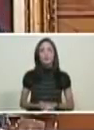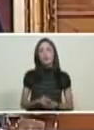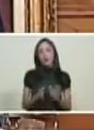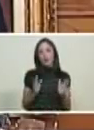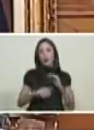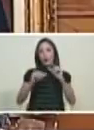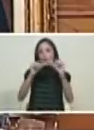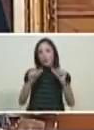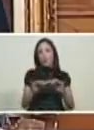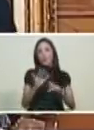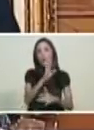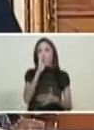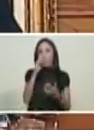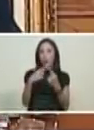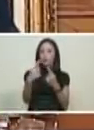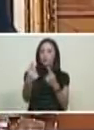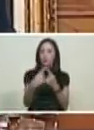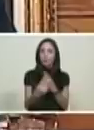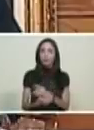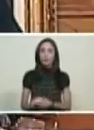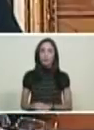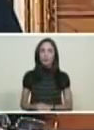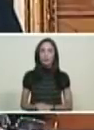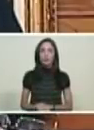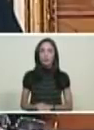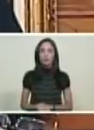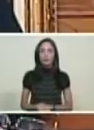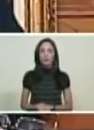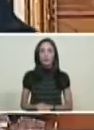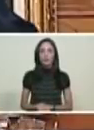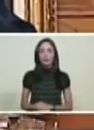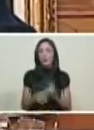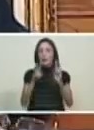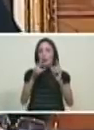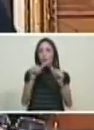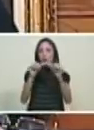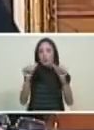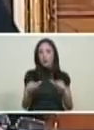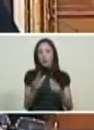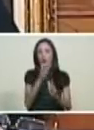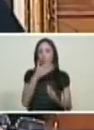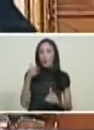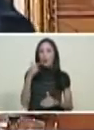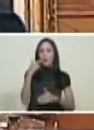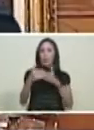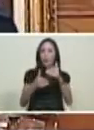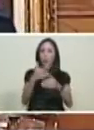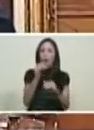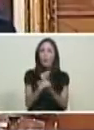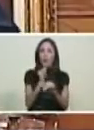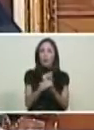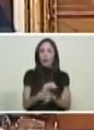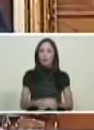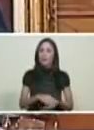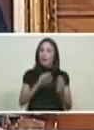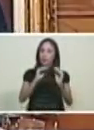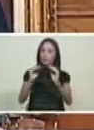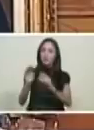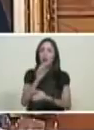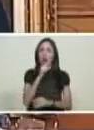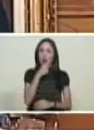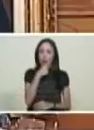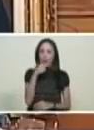sistemas que conocen combinando el sistema que conocen con el nuevo sistema que es mejor y yo llamo a todos los pensionados y